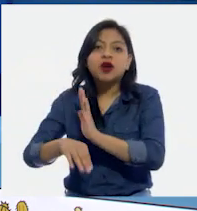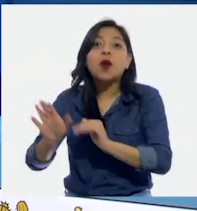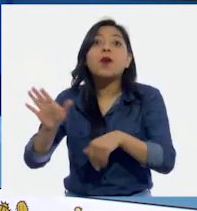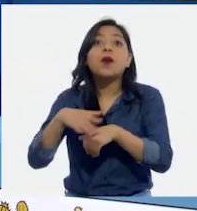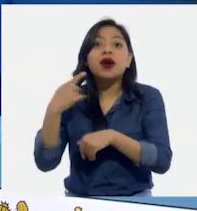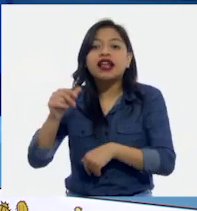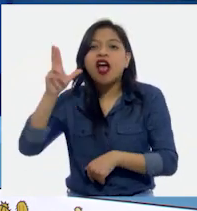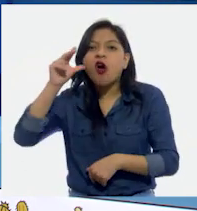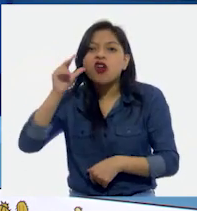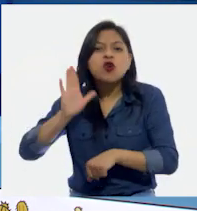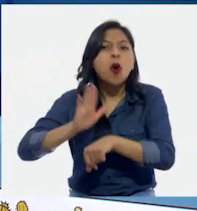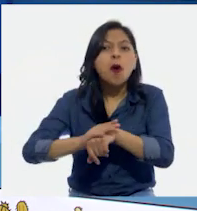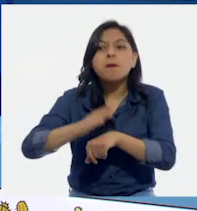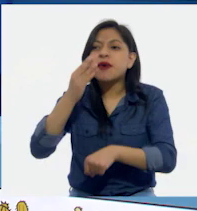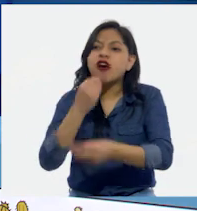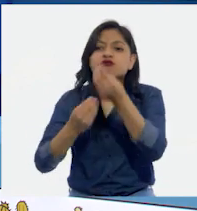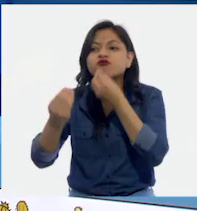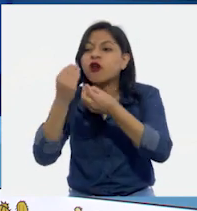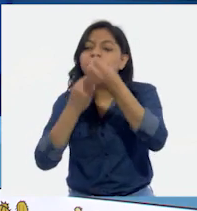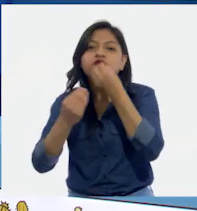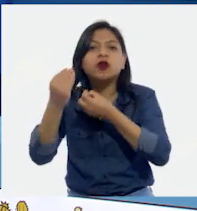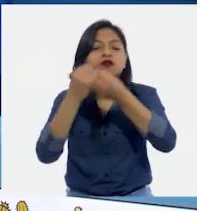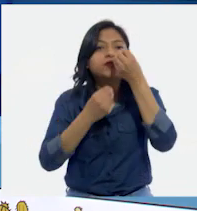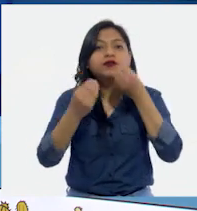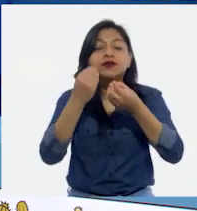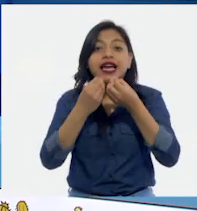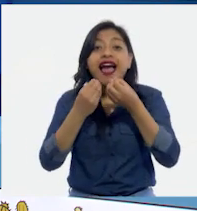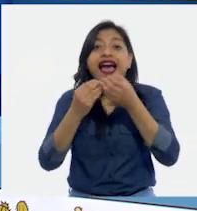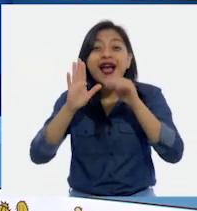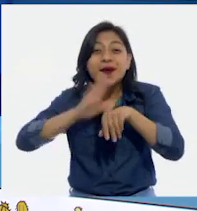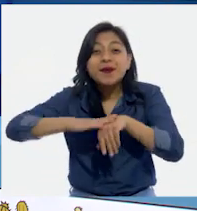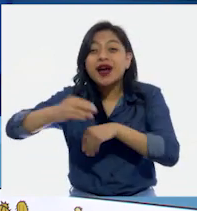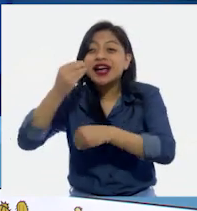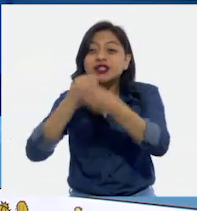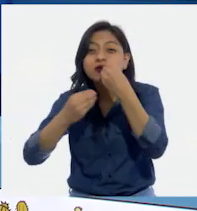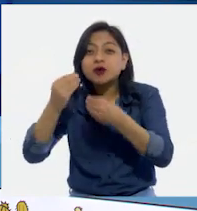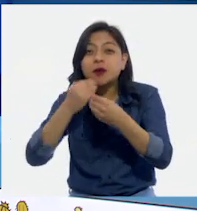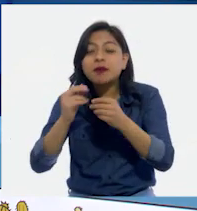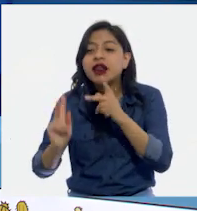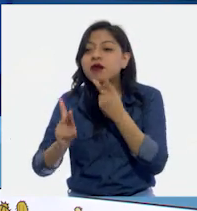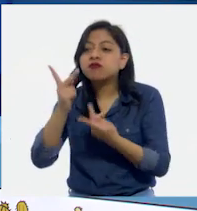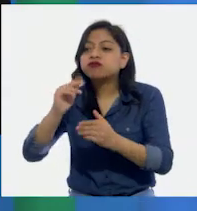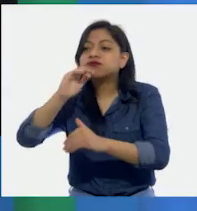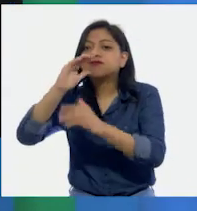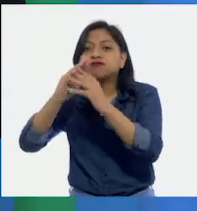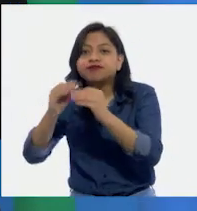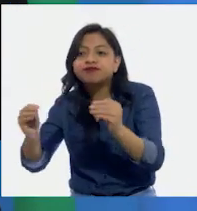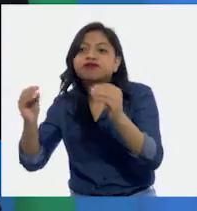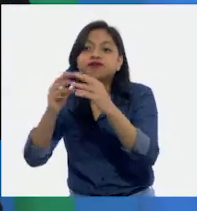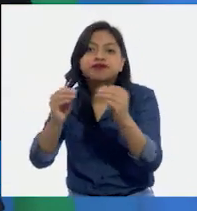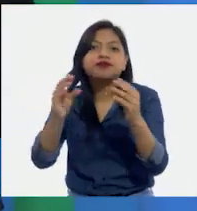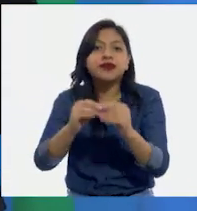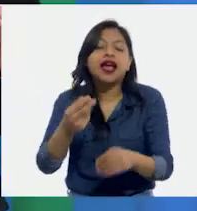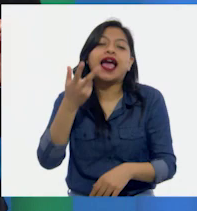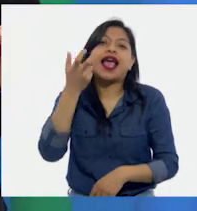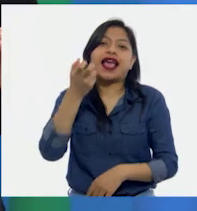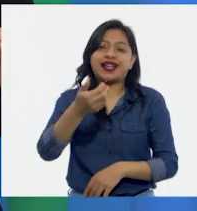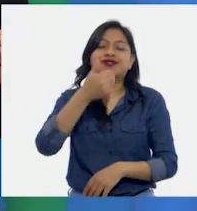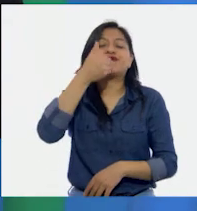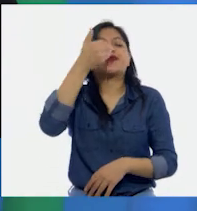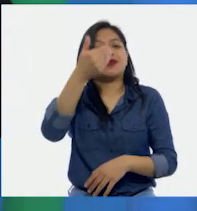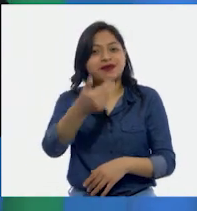necesitar más recursos para poder vivir y esto alteraría el ecosistema, ¿cierto? Así es, muy bien. Los